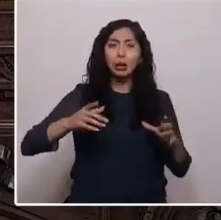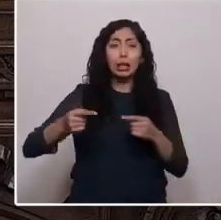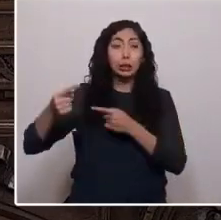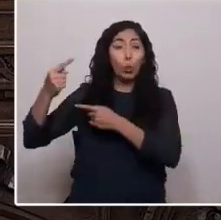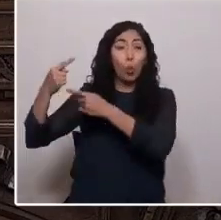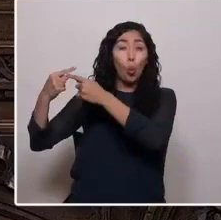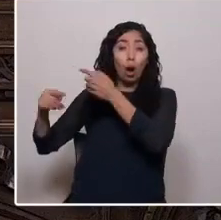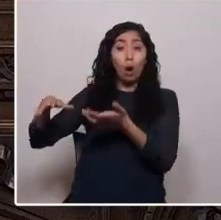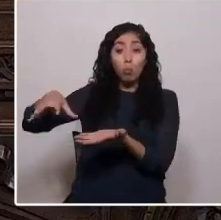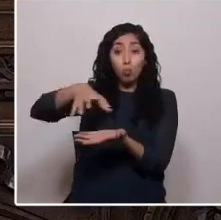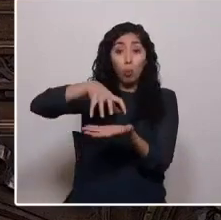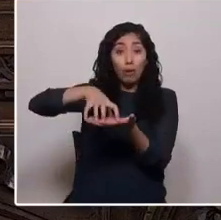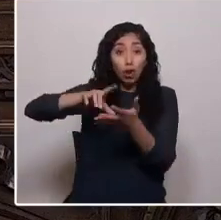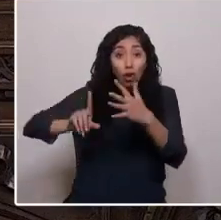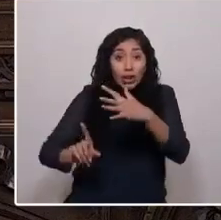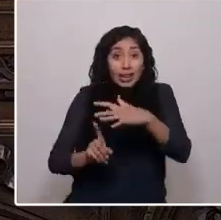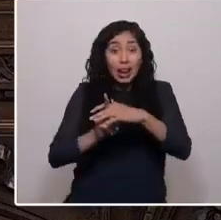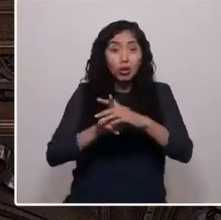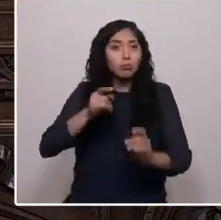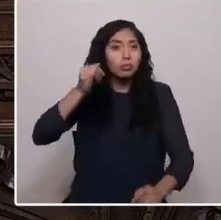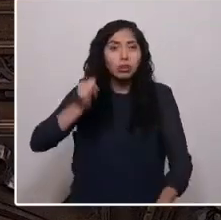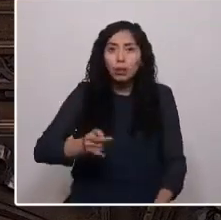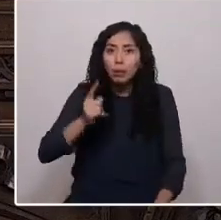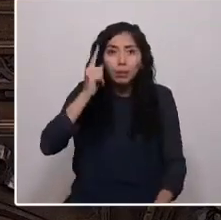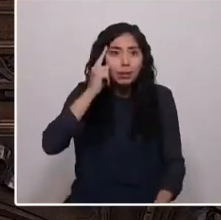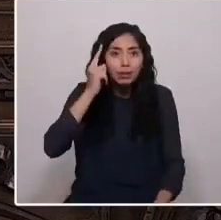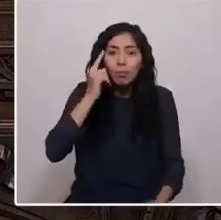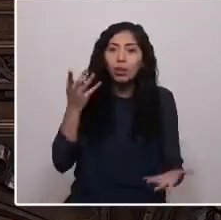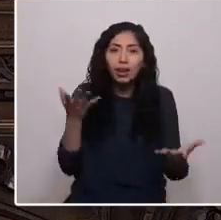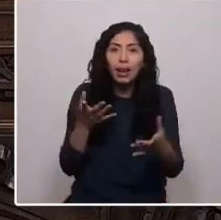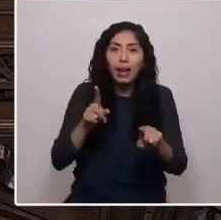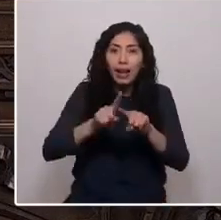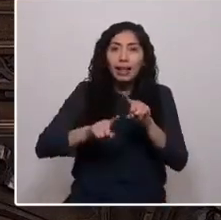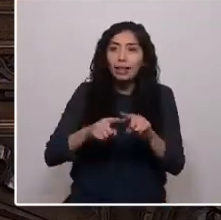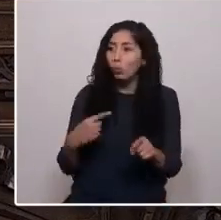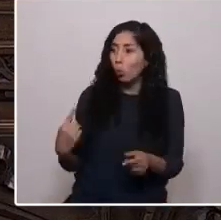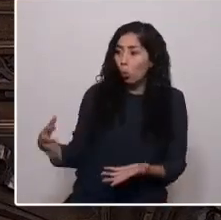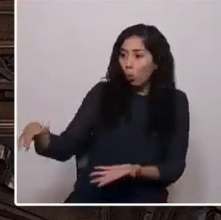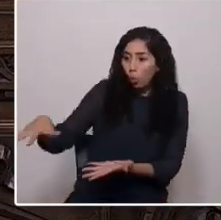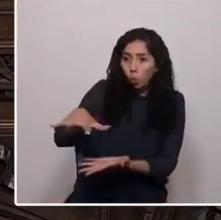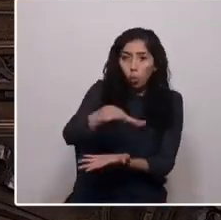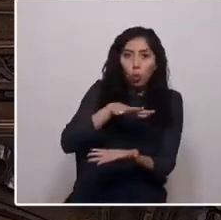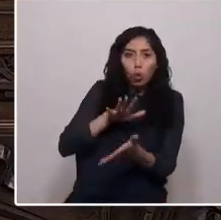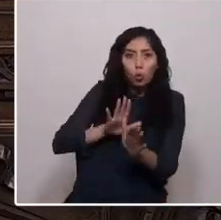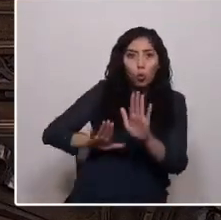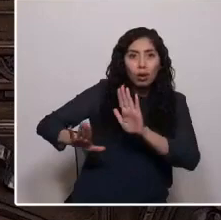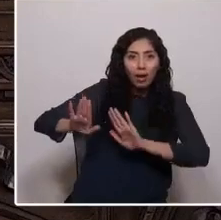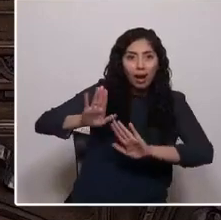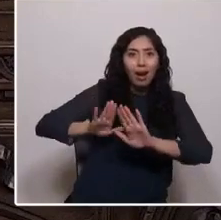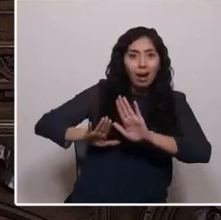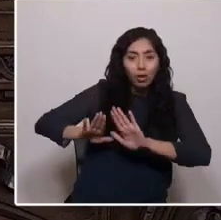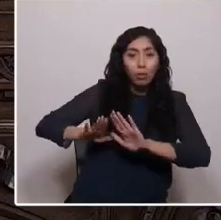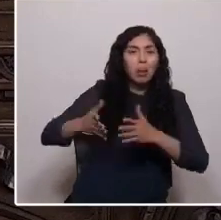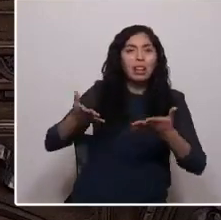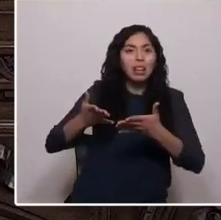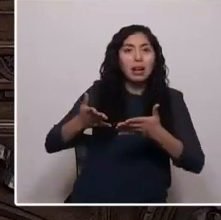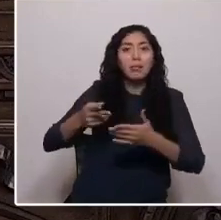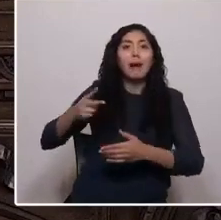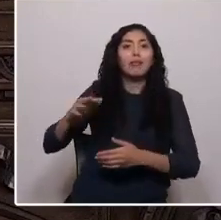siempre hemos pensado en resguardar nuestro territorio y entorno para nuestras nuevas generaciones y su futuro.